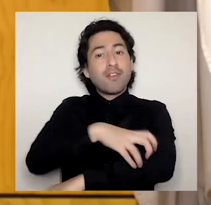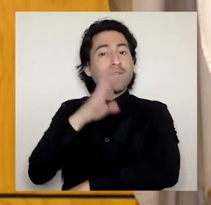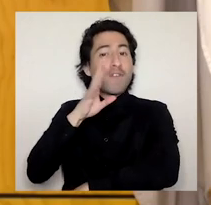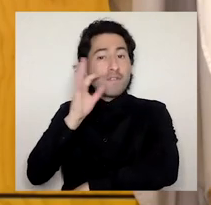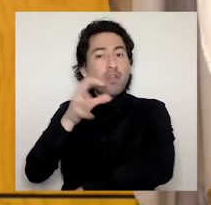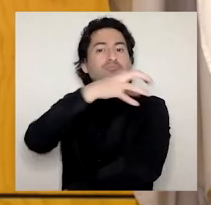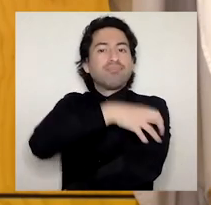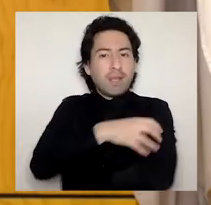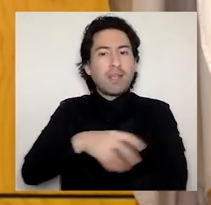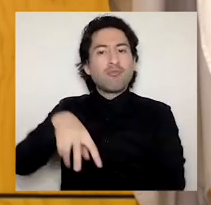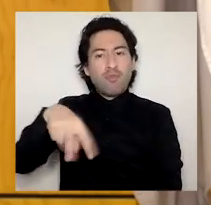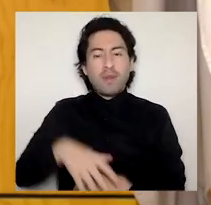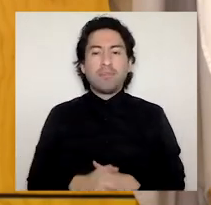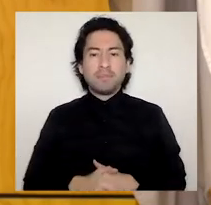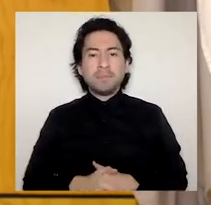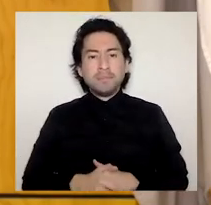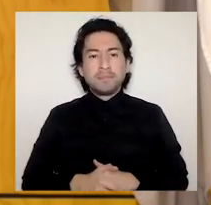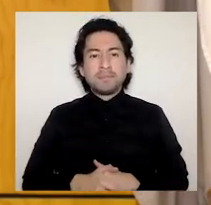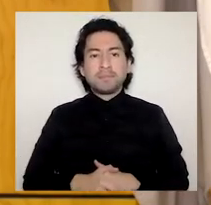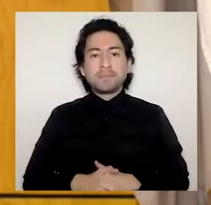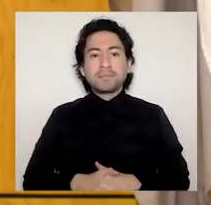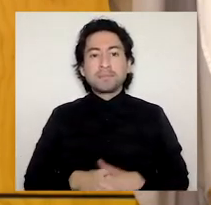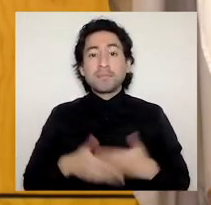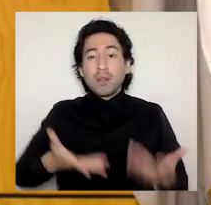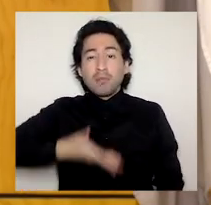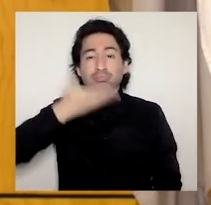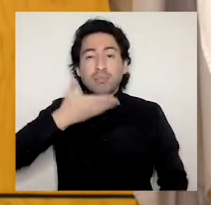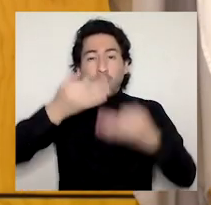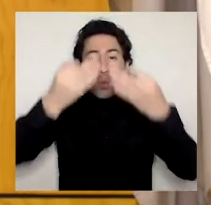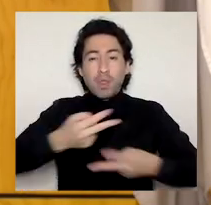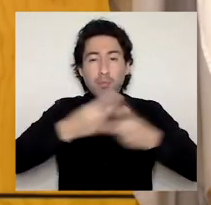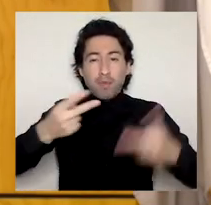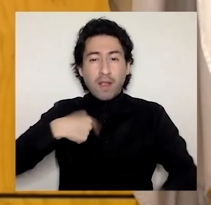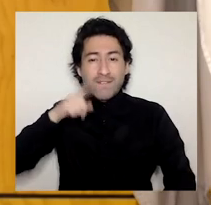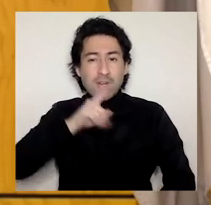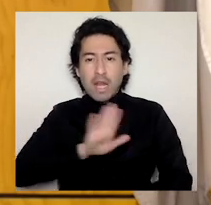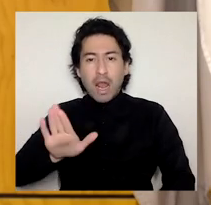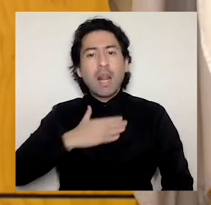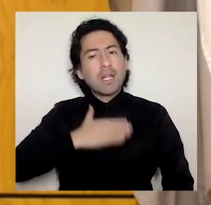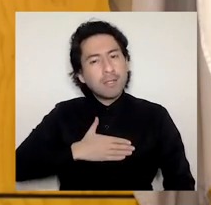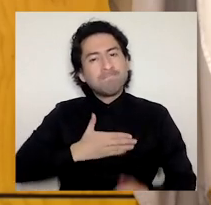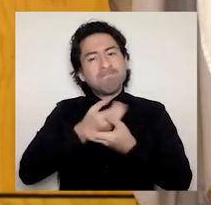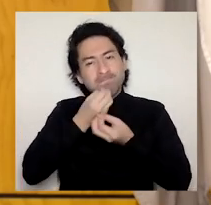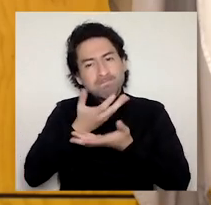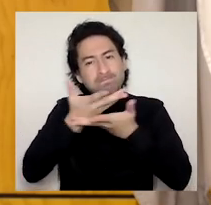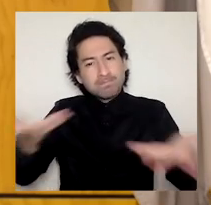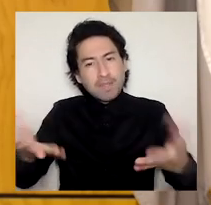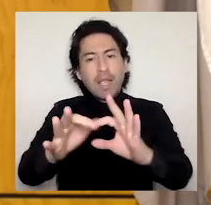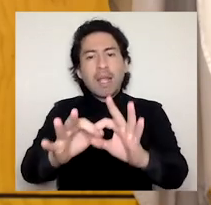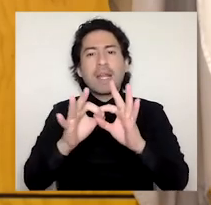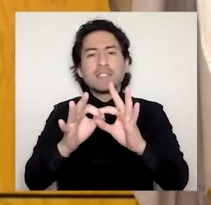pública quisiera expresar mi agradecimiento a cada una y uno de ustedes por la confianza